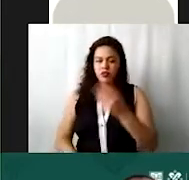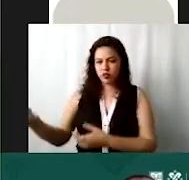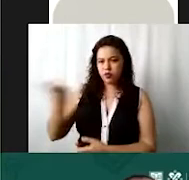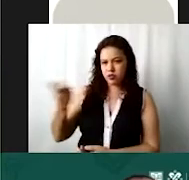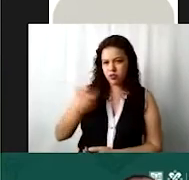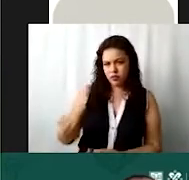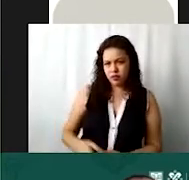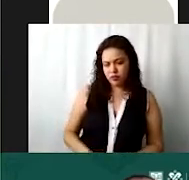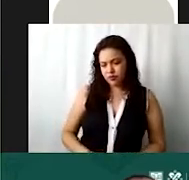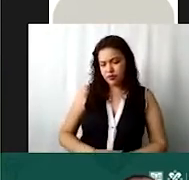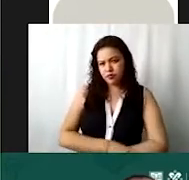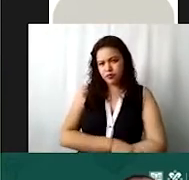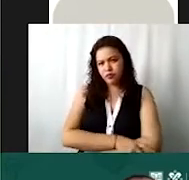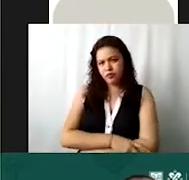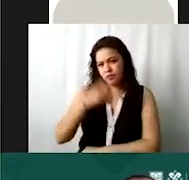en especie